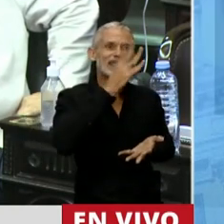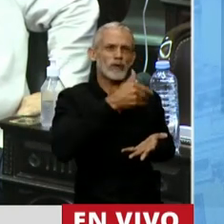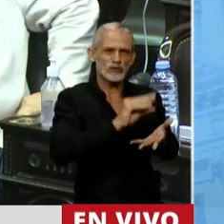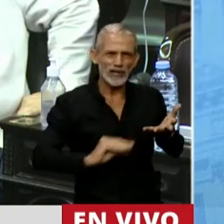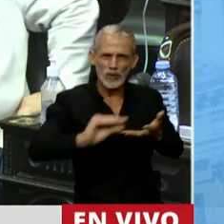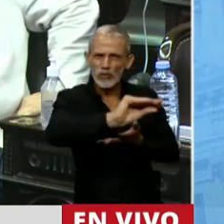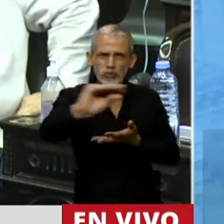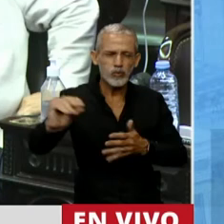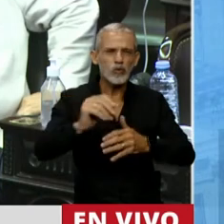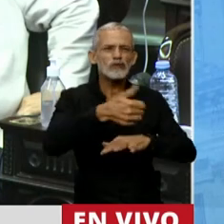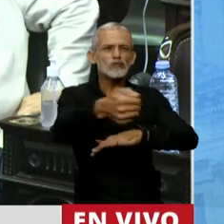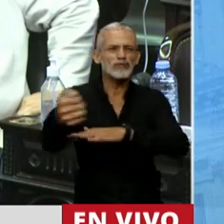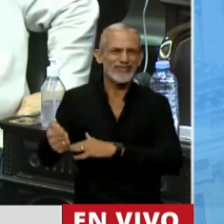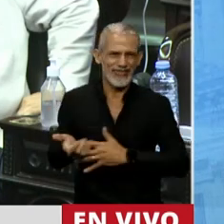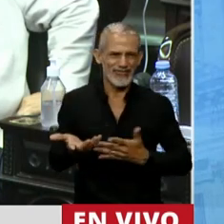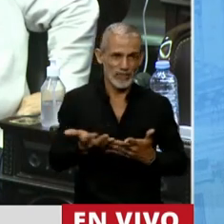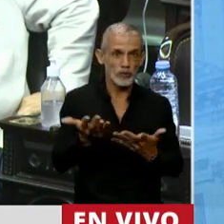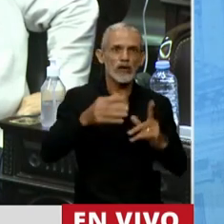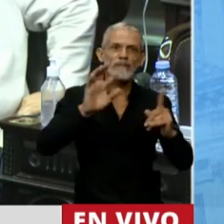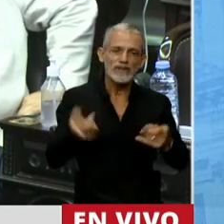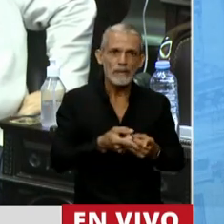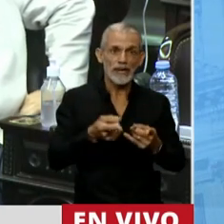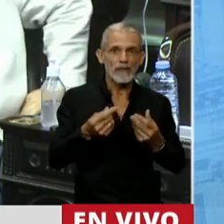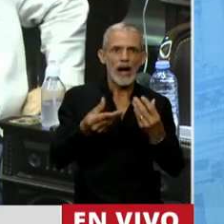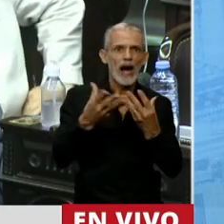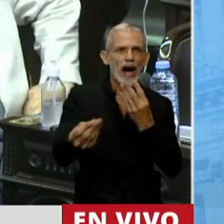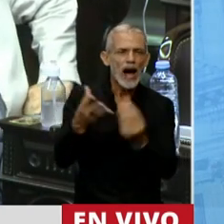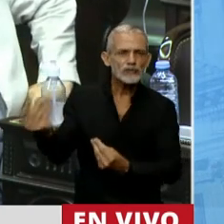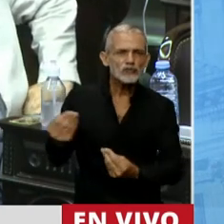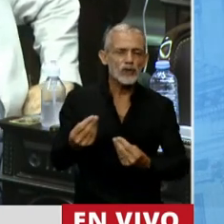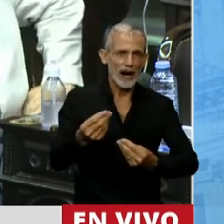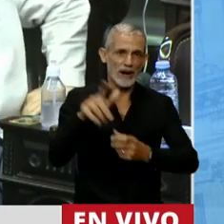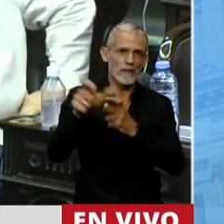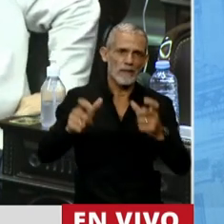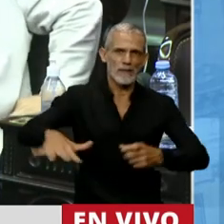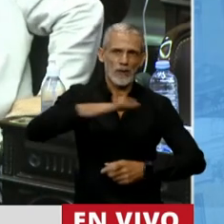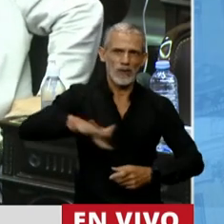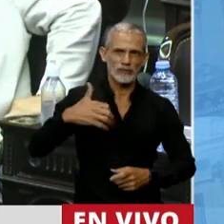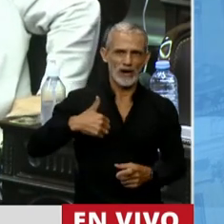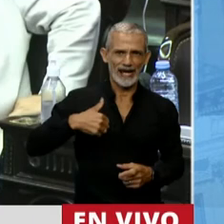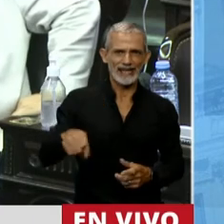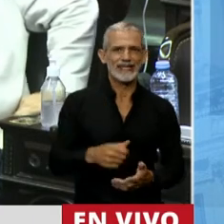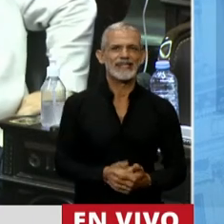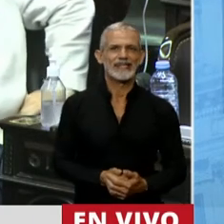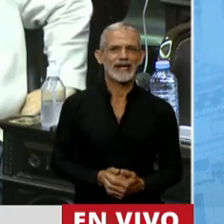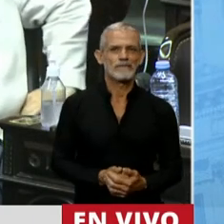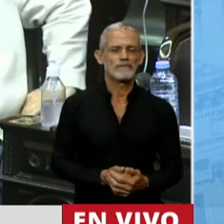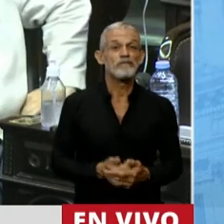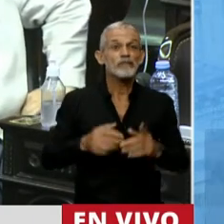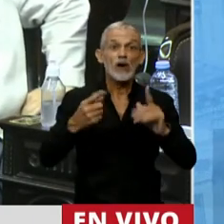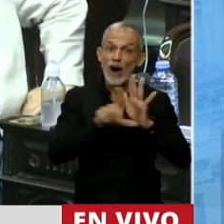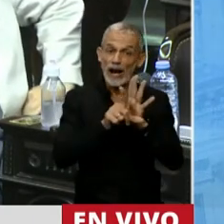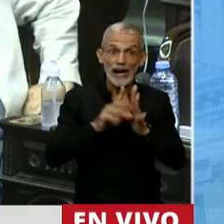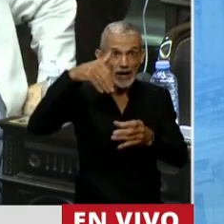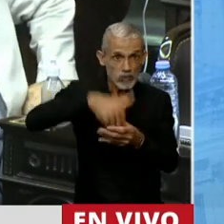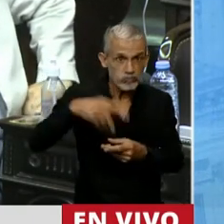ejecutó el equivalente al 2.5 del PBI para asistir a gran parte de la población argentina. Con una ley que